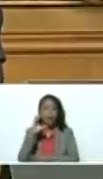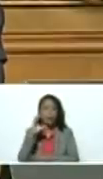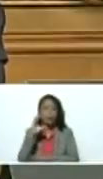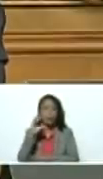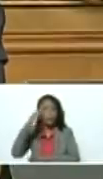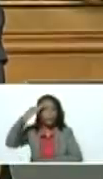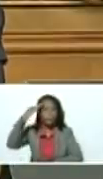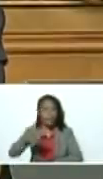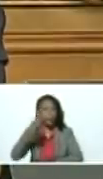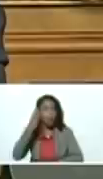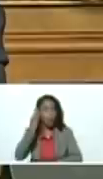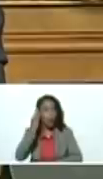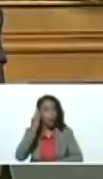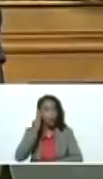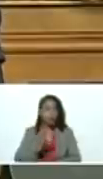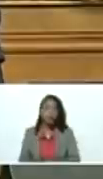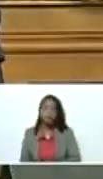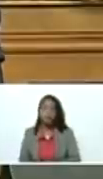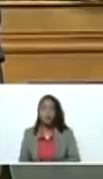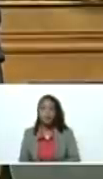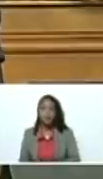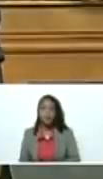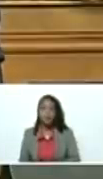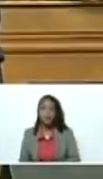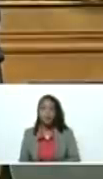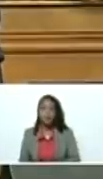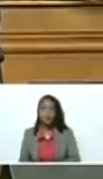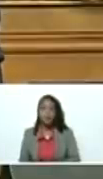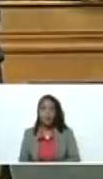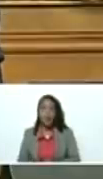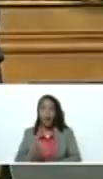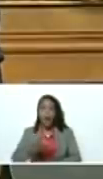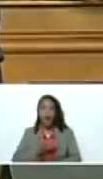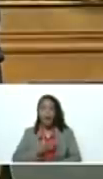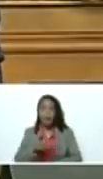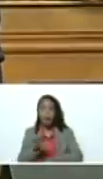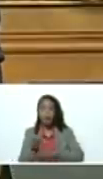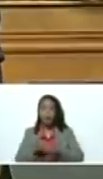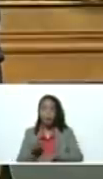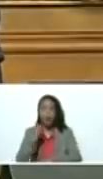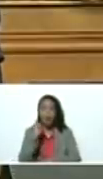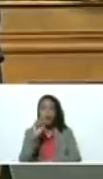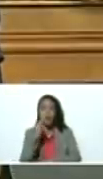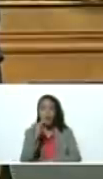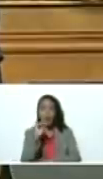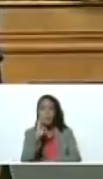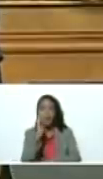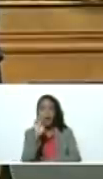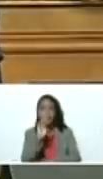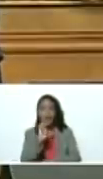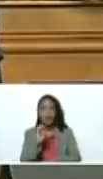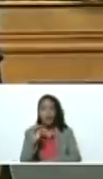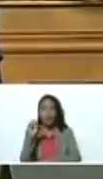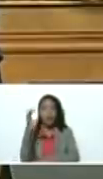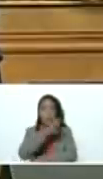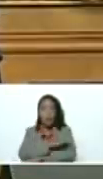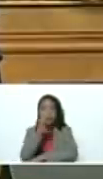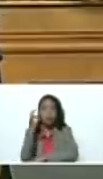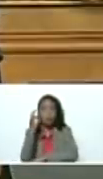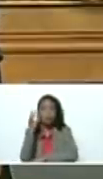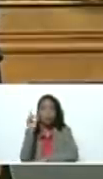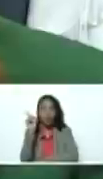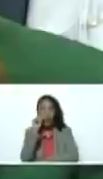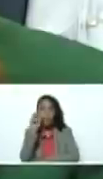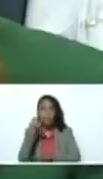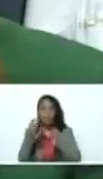teresa meléndez riva el alcalde del municipio irribarren barquisimeto luis jonás